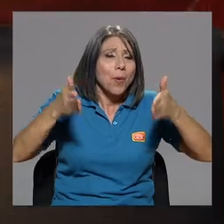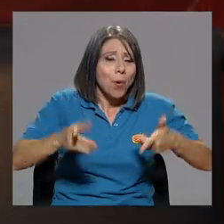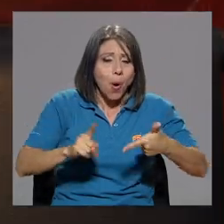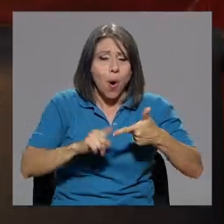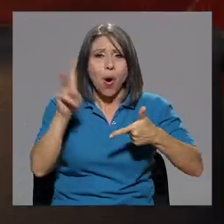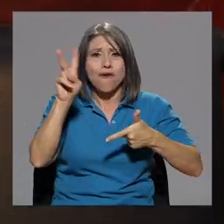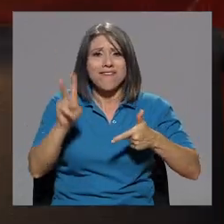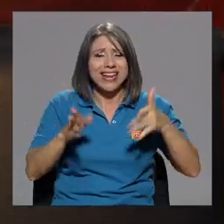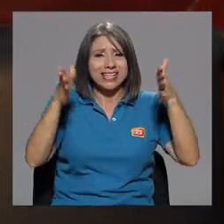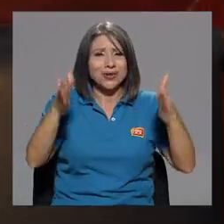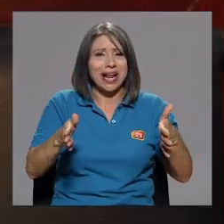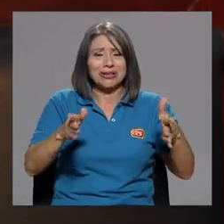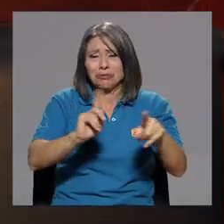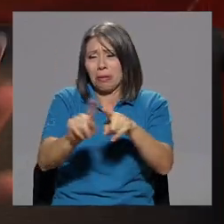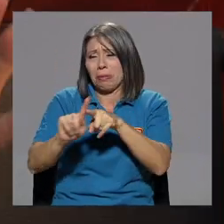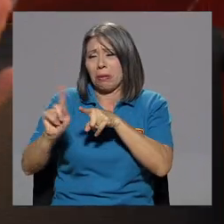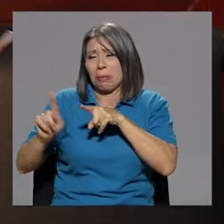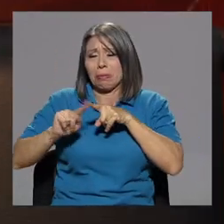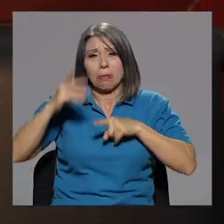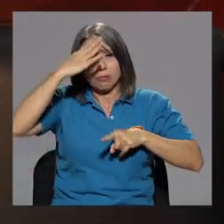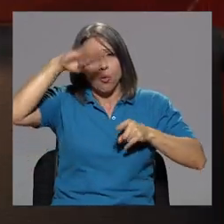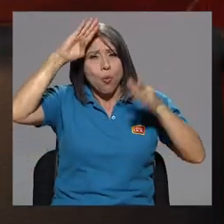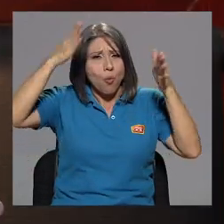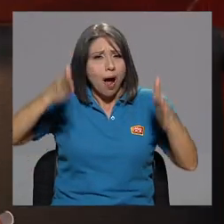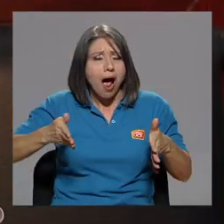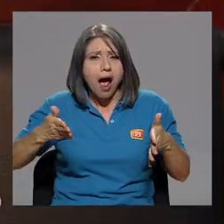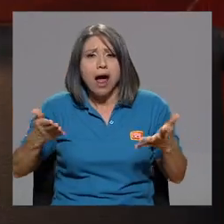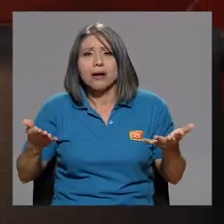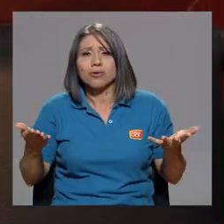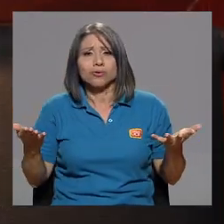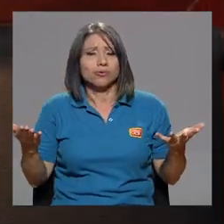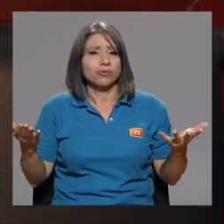Japoneses, venezolanos, todos los cubanos.